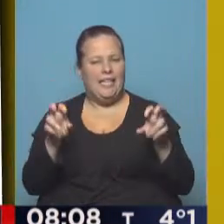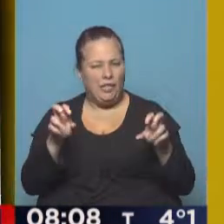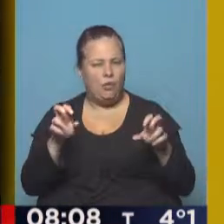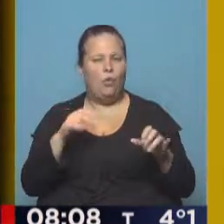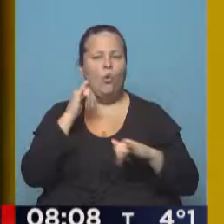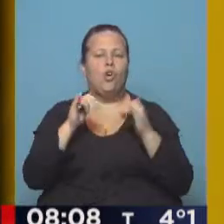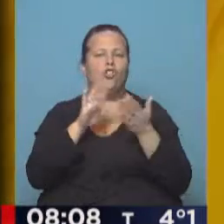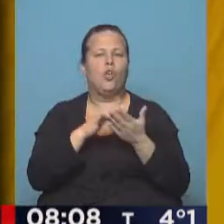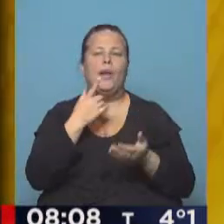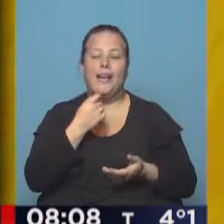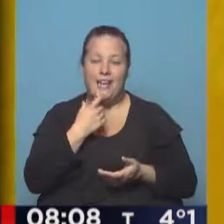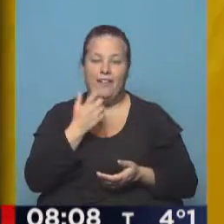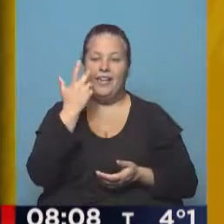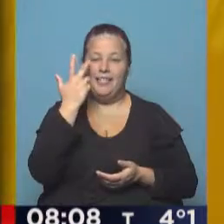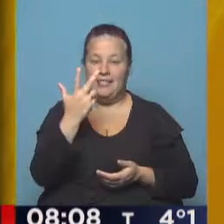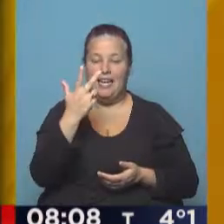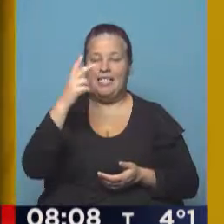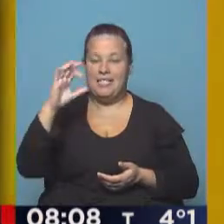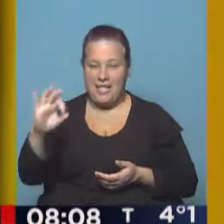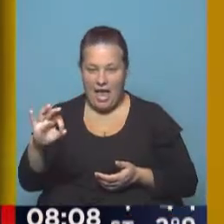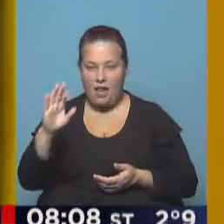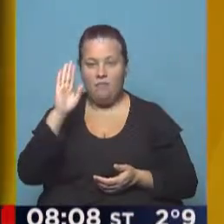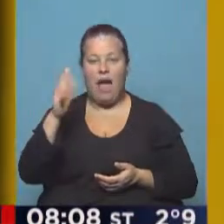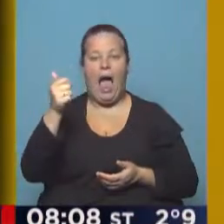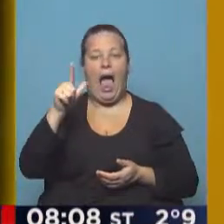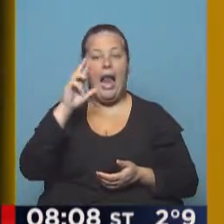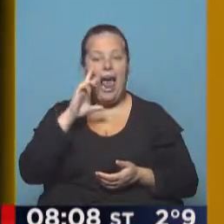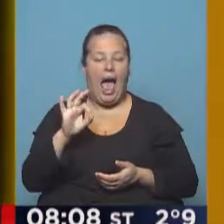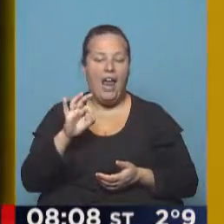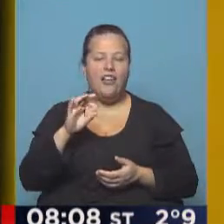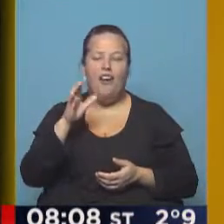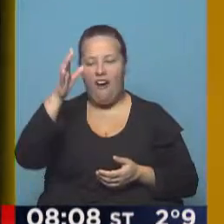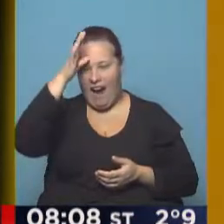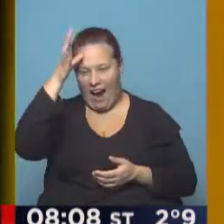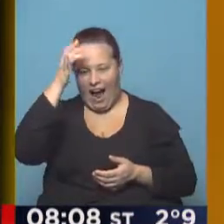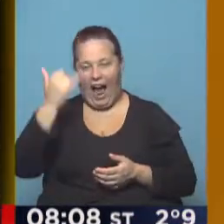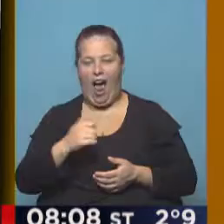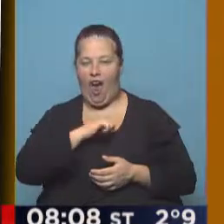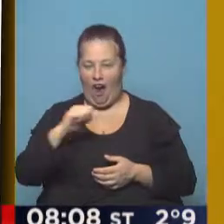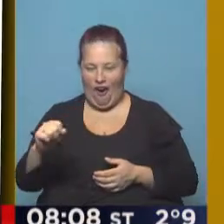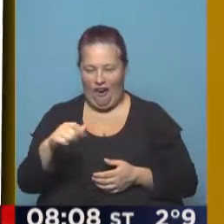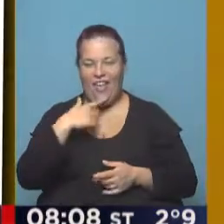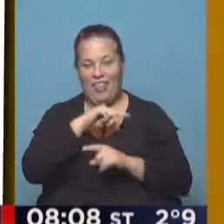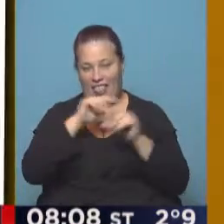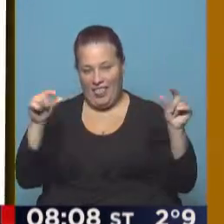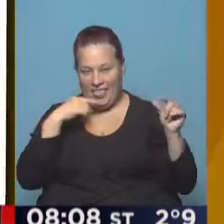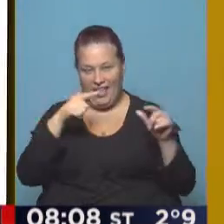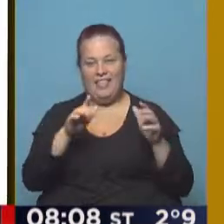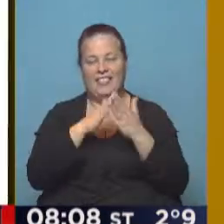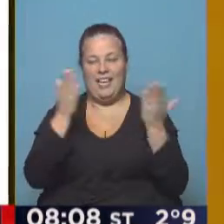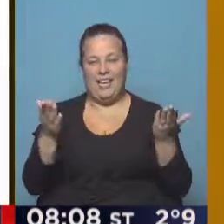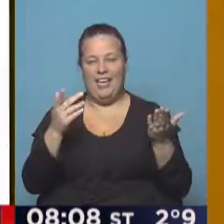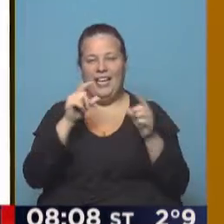Hablamos de River 3-0. Alario es un gallito goleador. Es lo que nos dice en uno